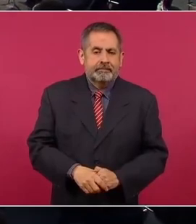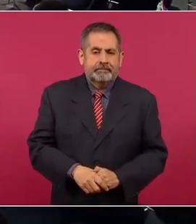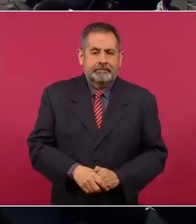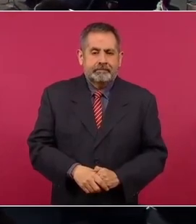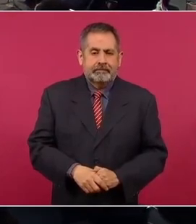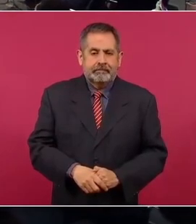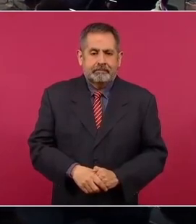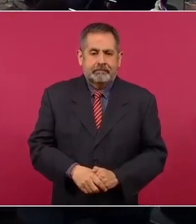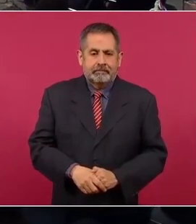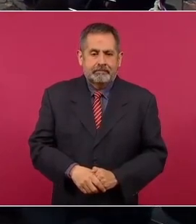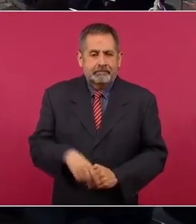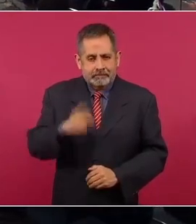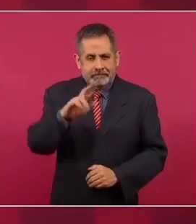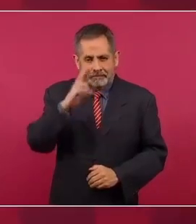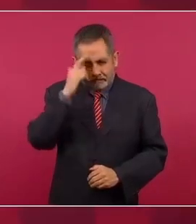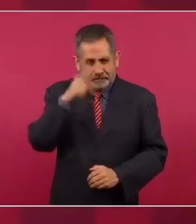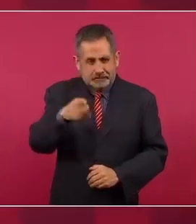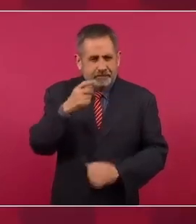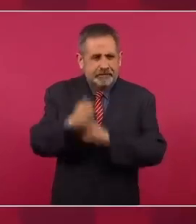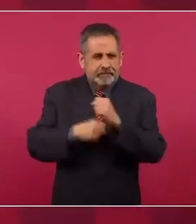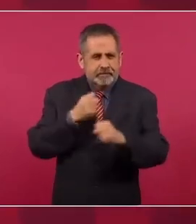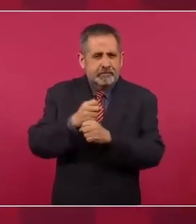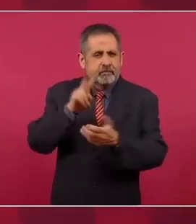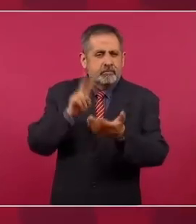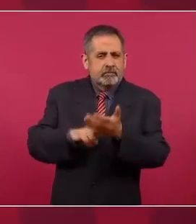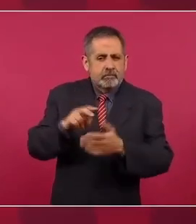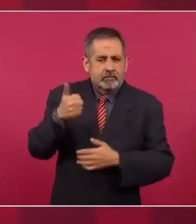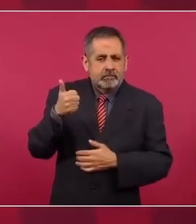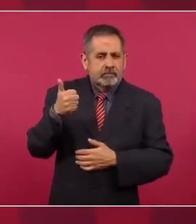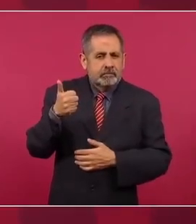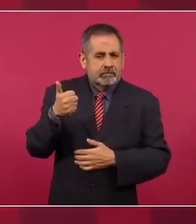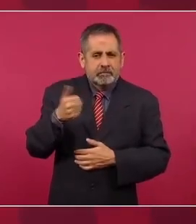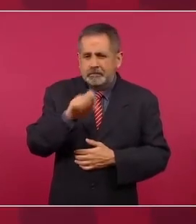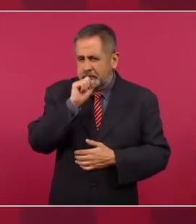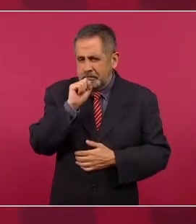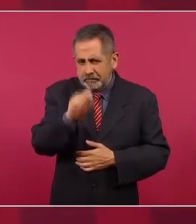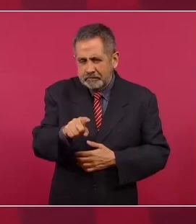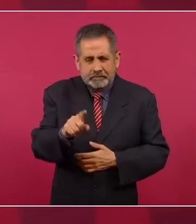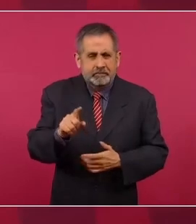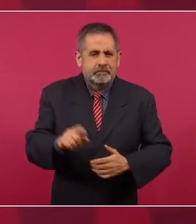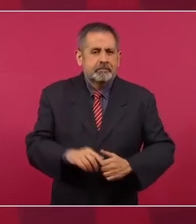Pero se acuerdan en el 2006, lo mismo,